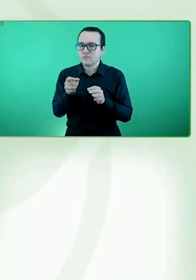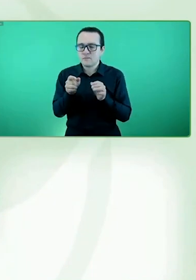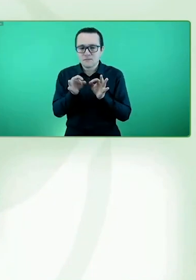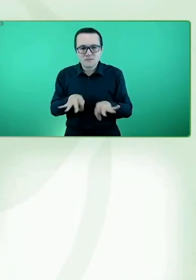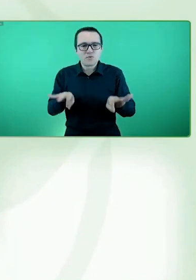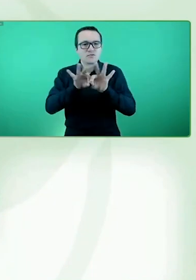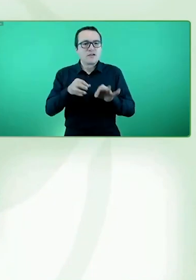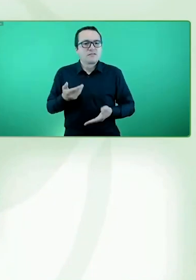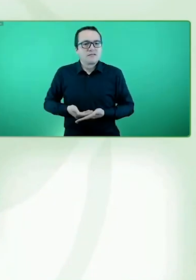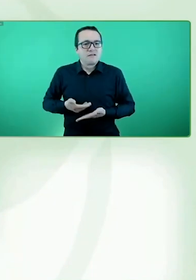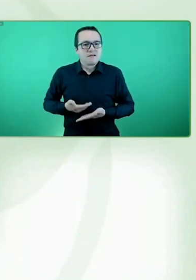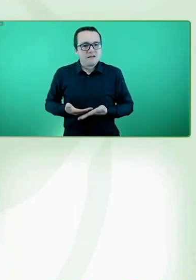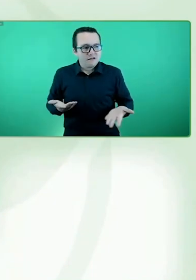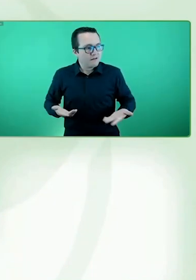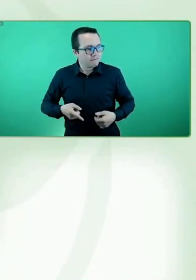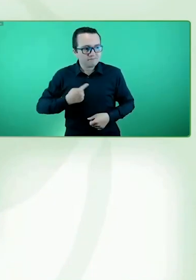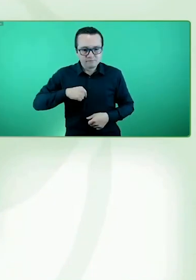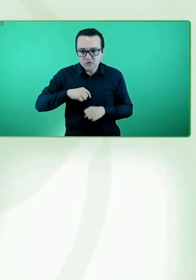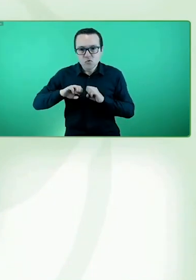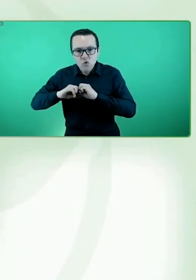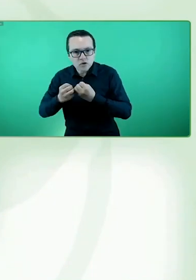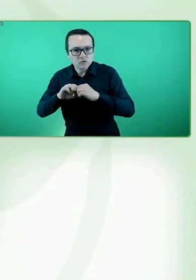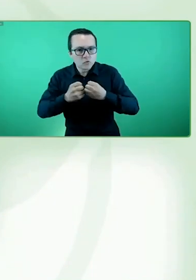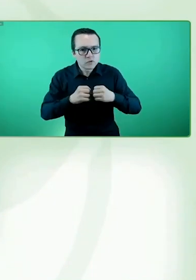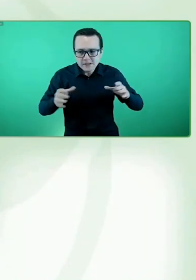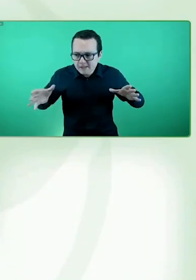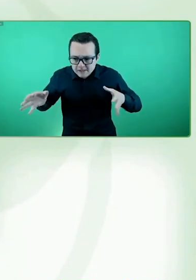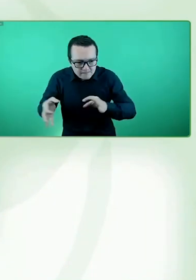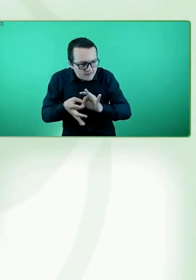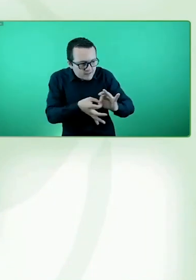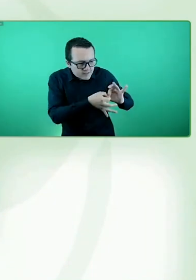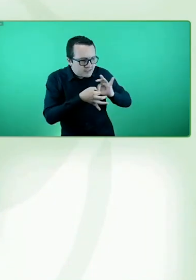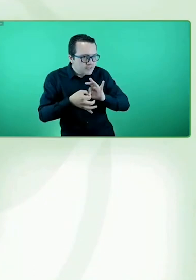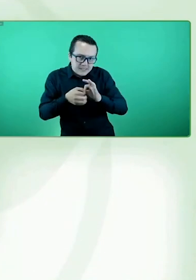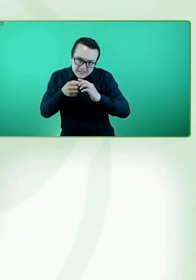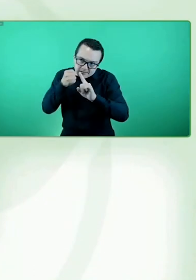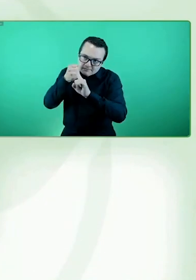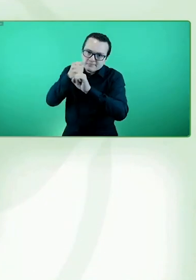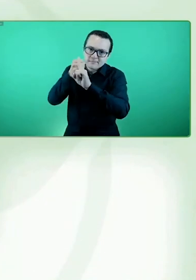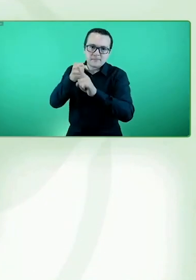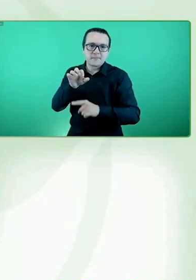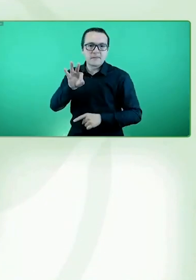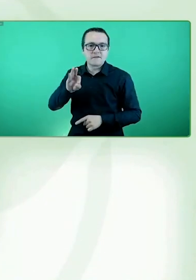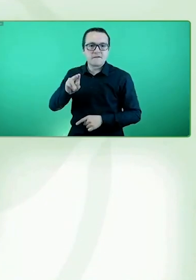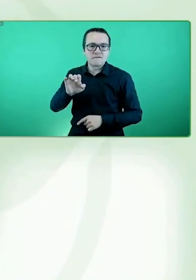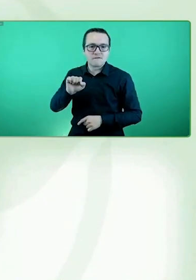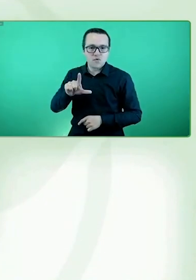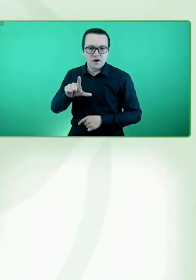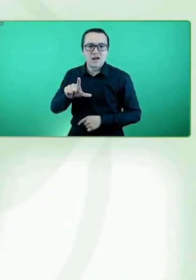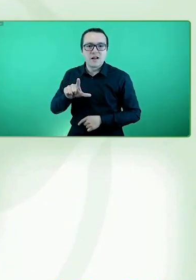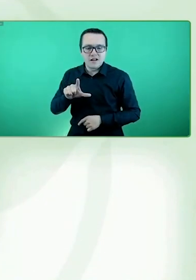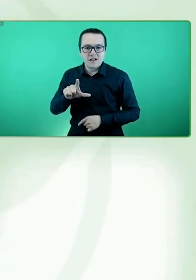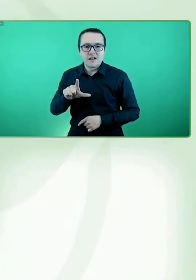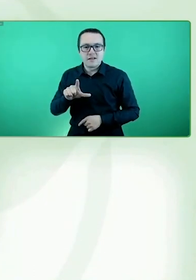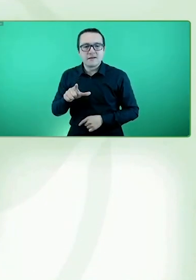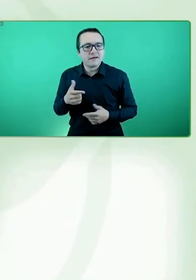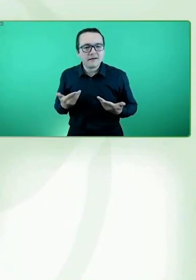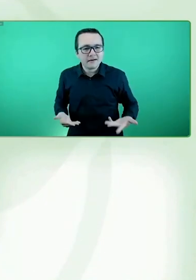organizaciones y para la cual trabaja FOAL. Tener una participación plena en